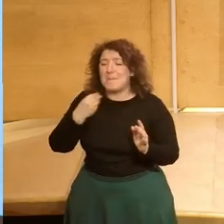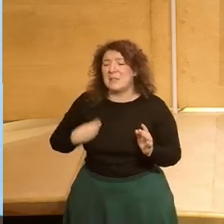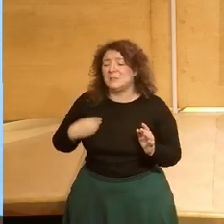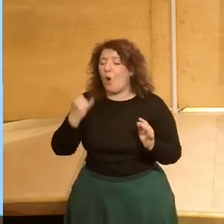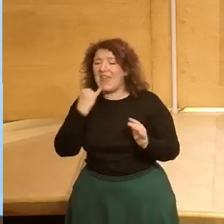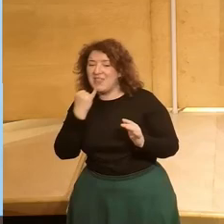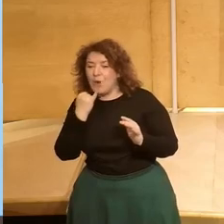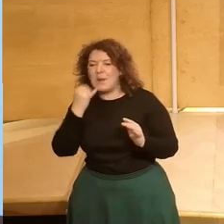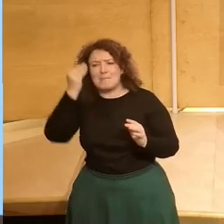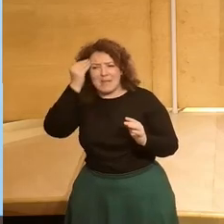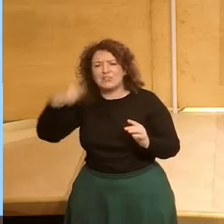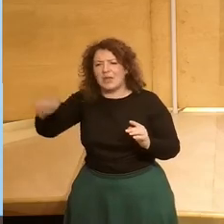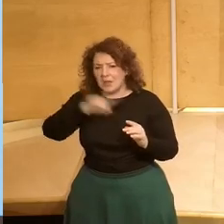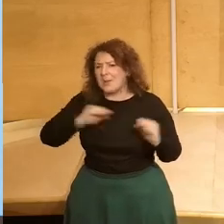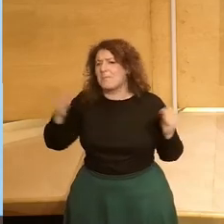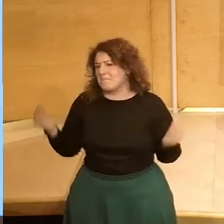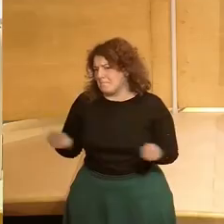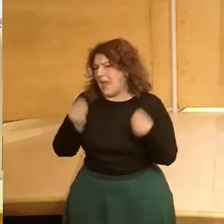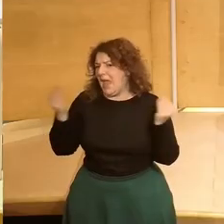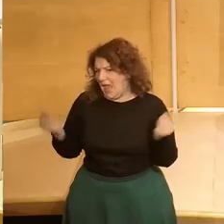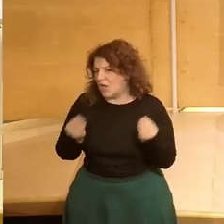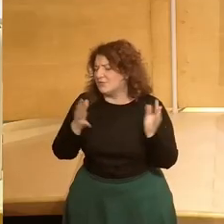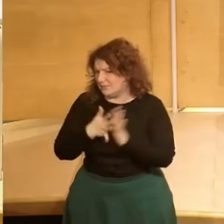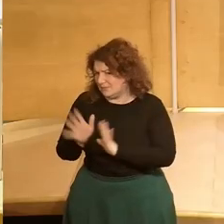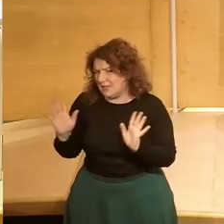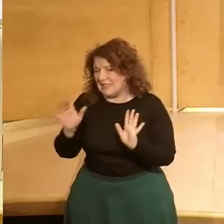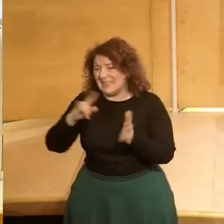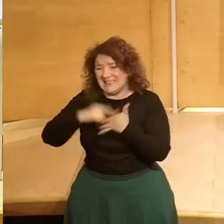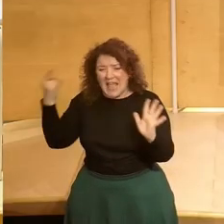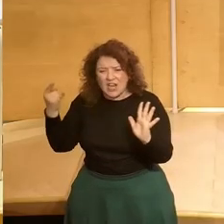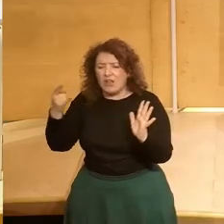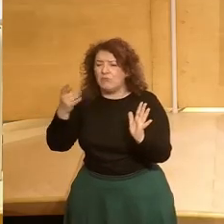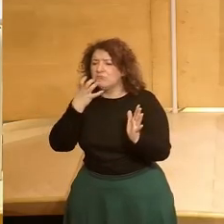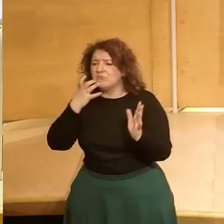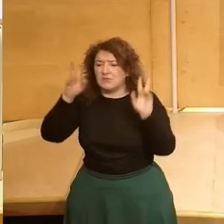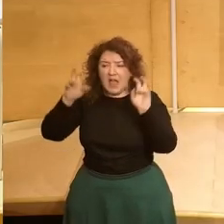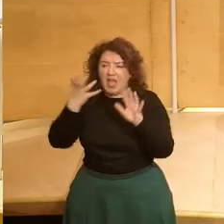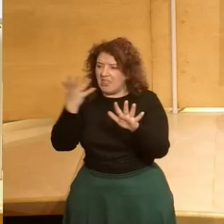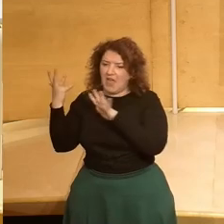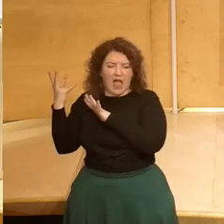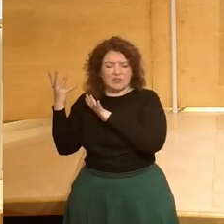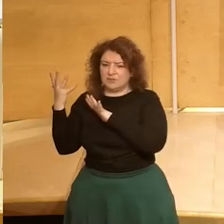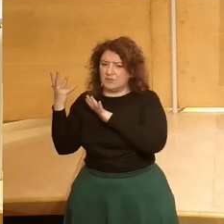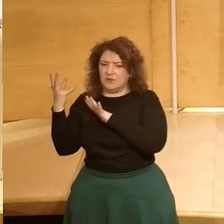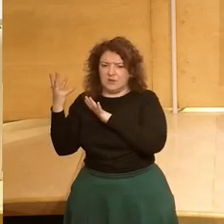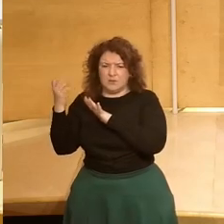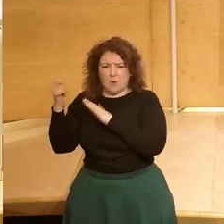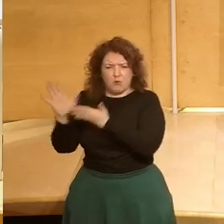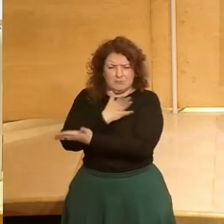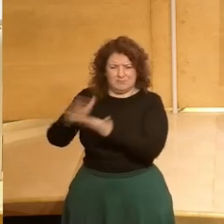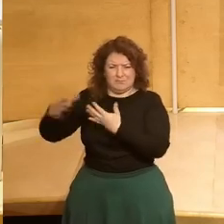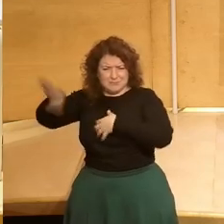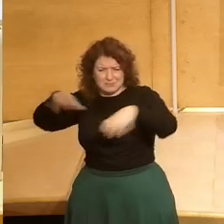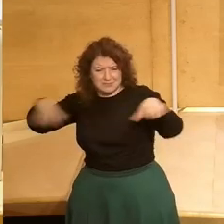mejor en este caso desde el mundo técnico quiero decir cada vez nos abrimos más hace 10 años yo creo que estaba todo mucho más separado